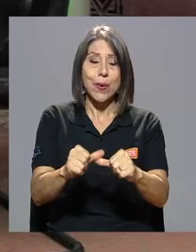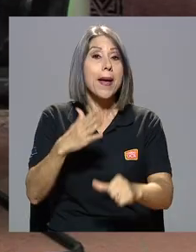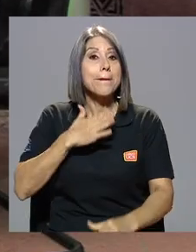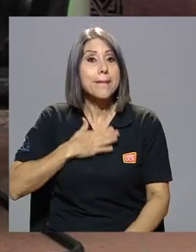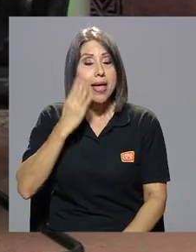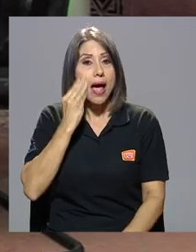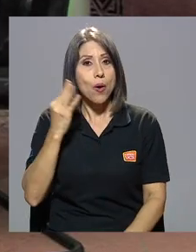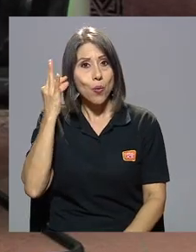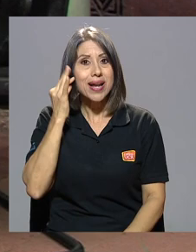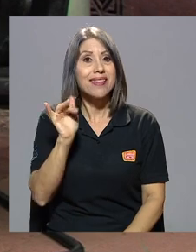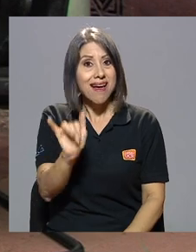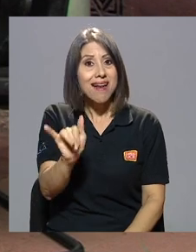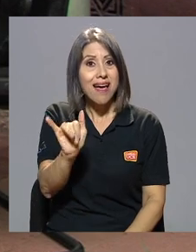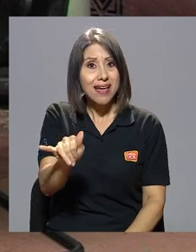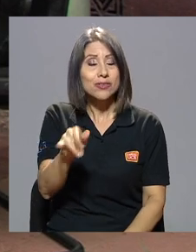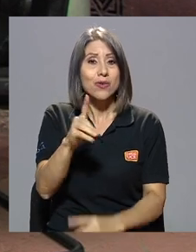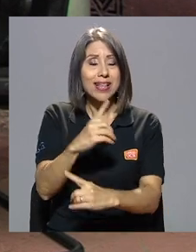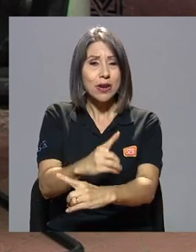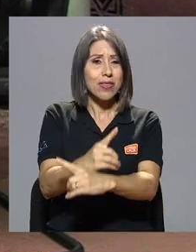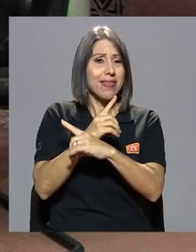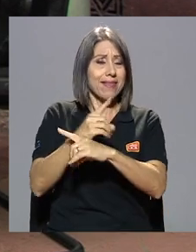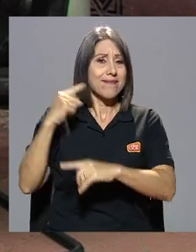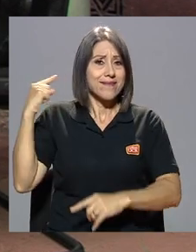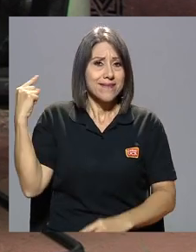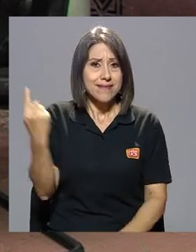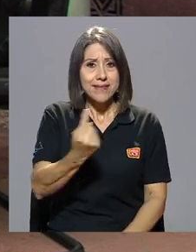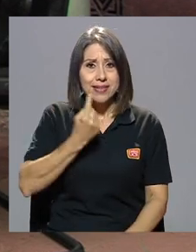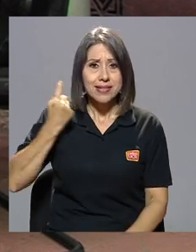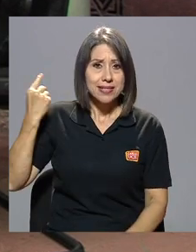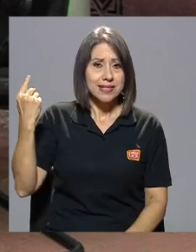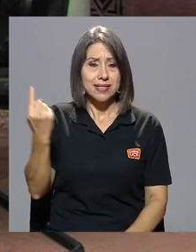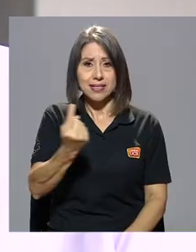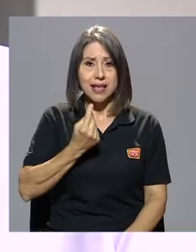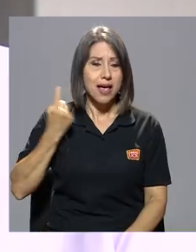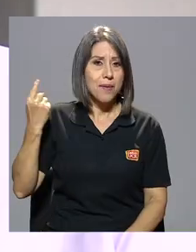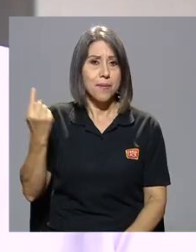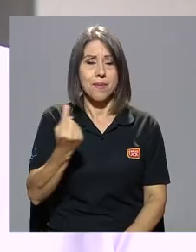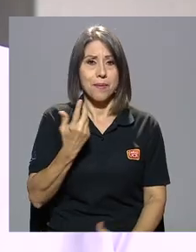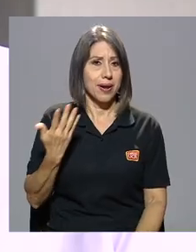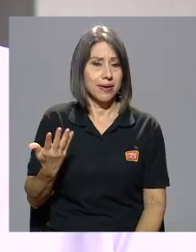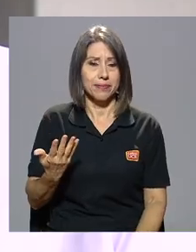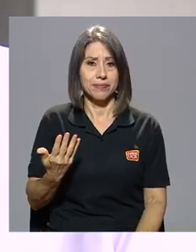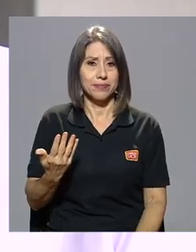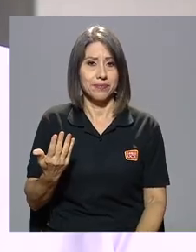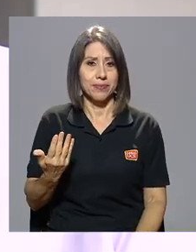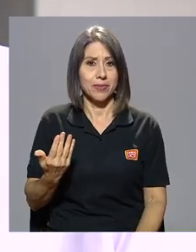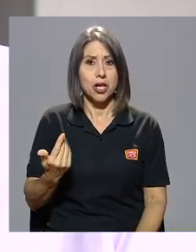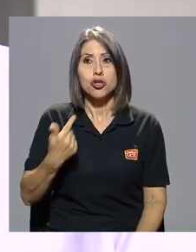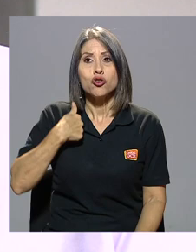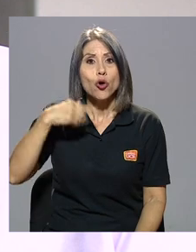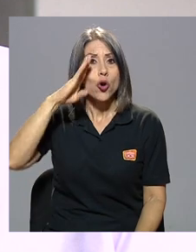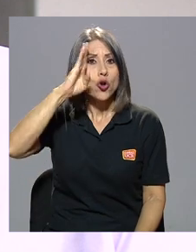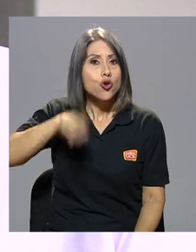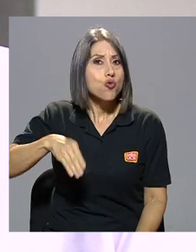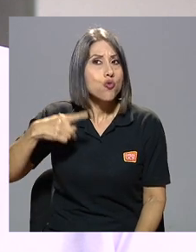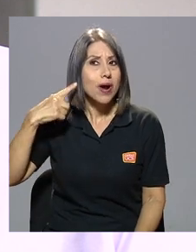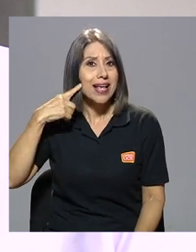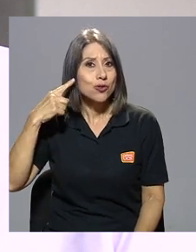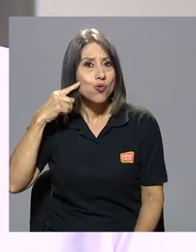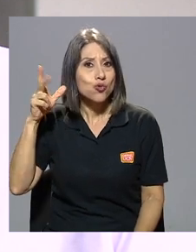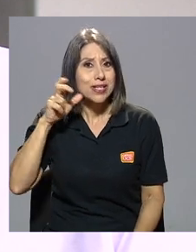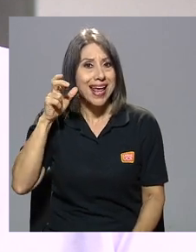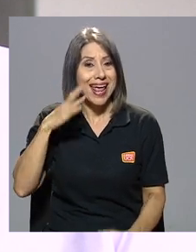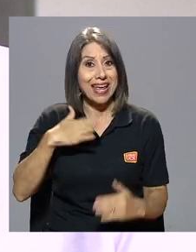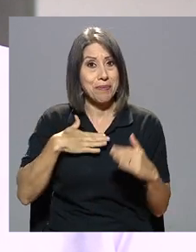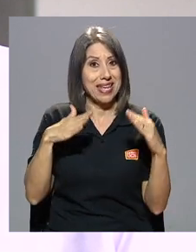Y mi abuelita era eso. Y lo defendía siempre. Y nunca, yo escuché